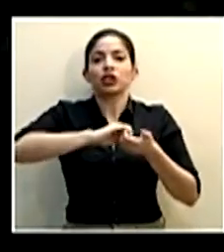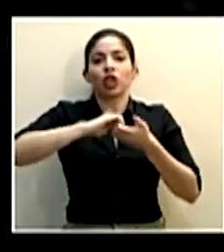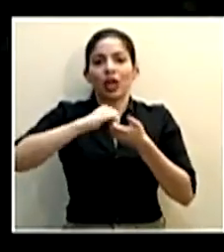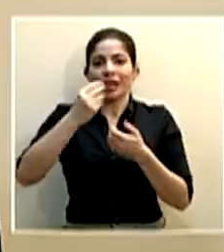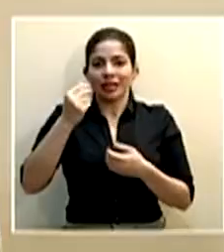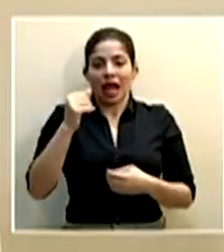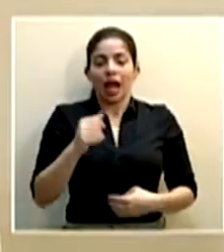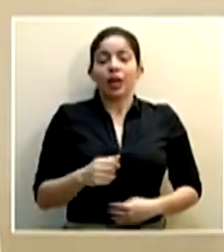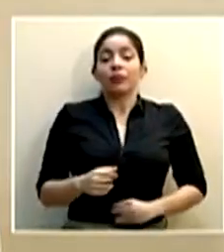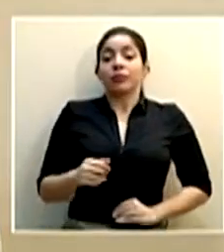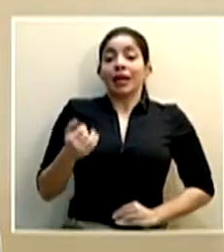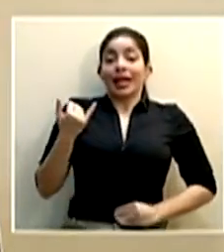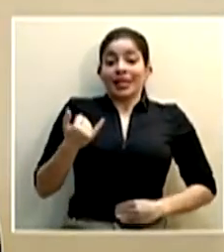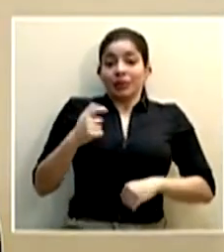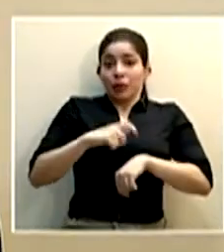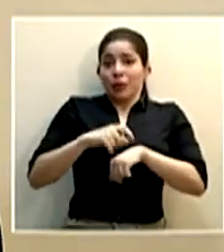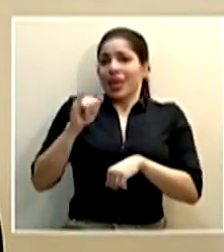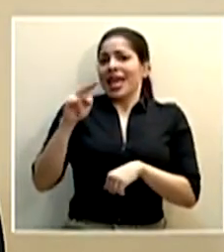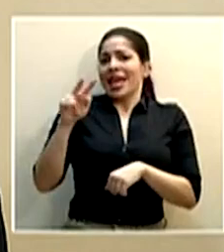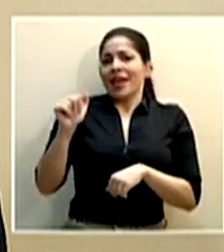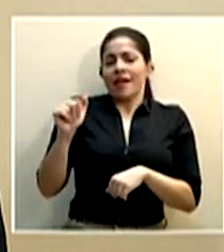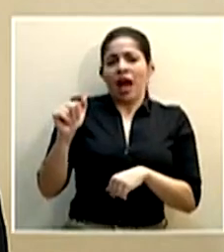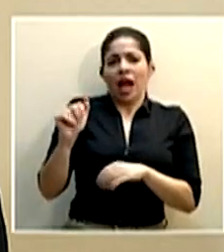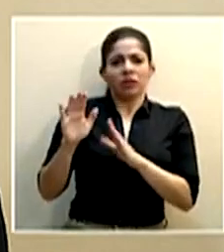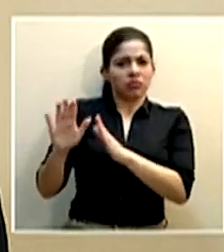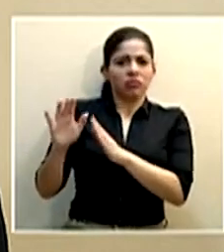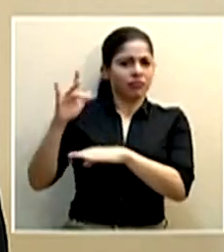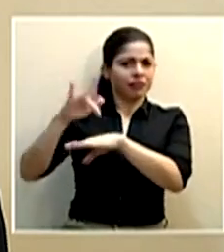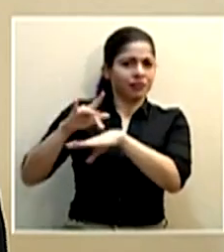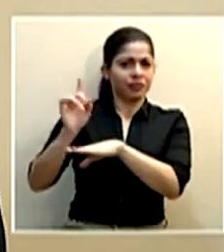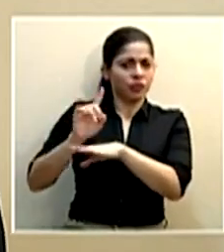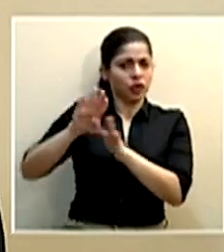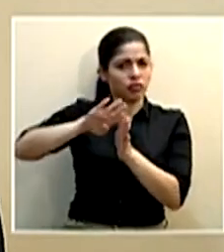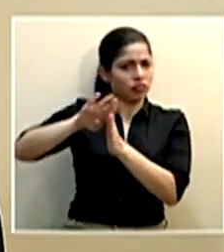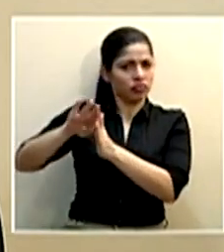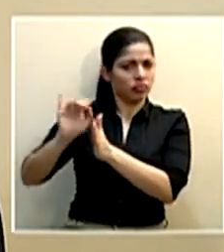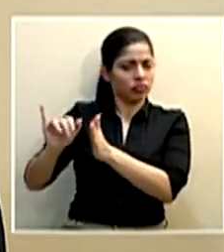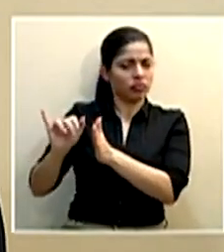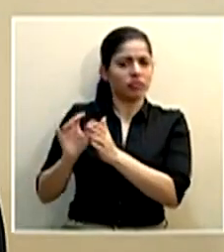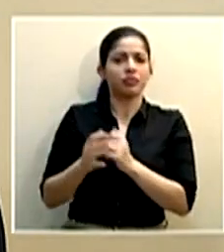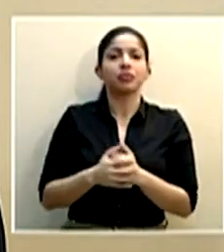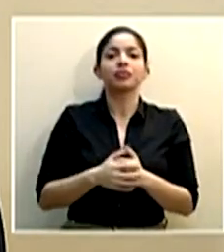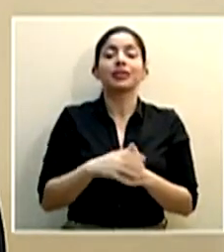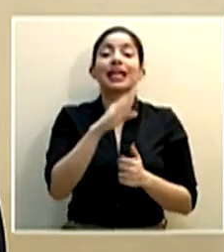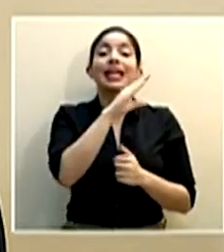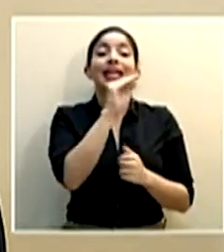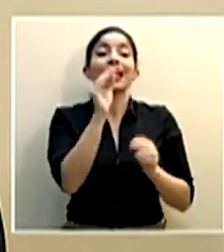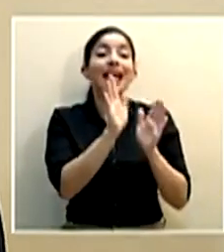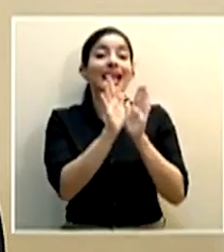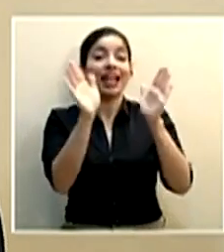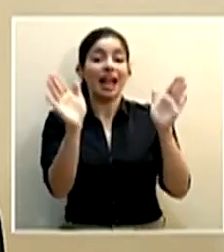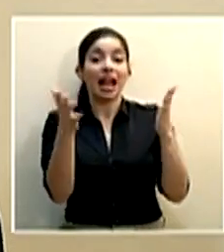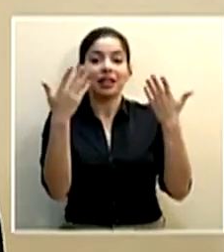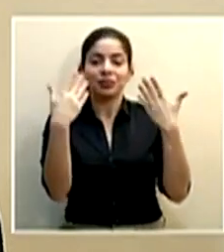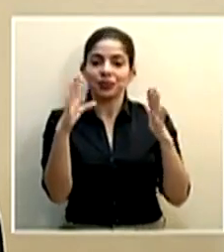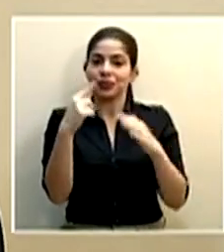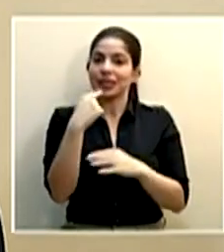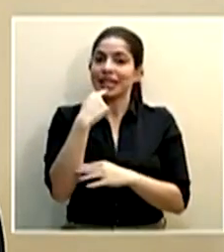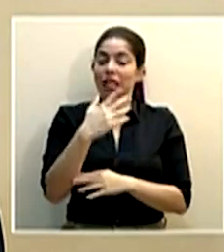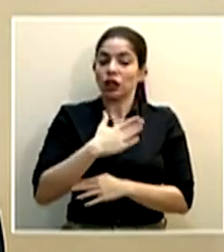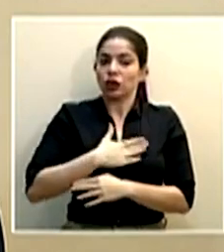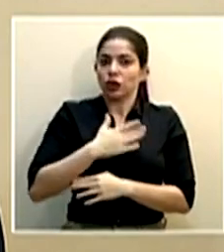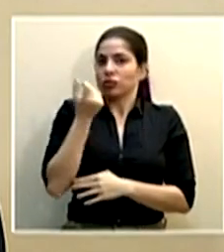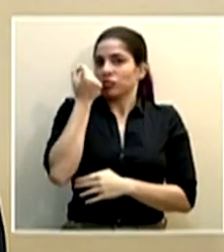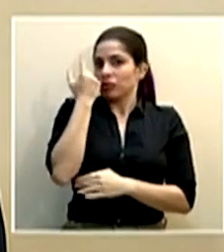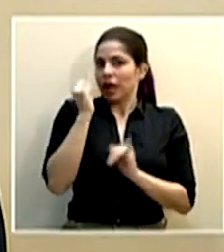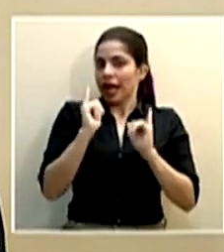salarios. En este momento el IVA está descartado. Y en general, como hemos dicho, y yo lo he